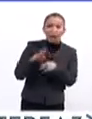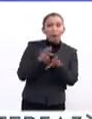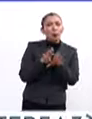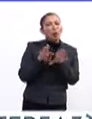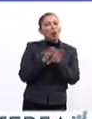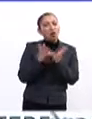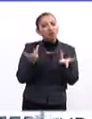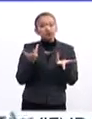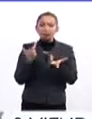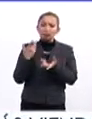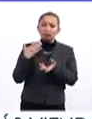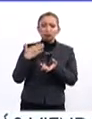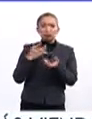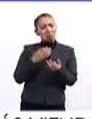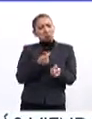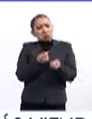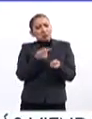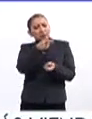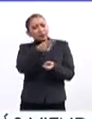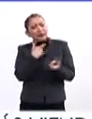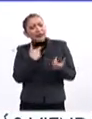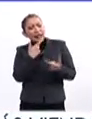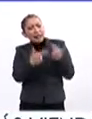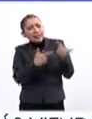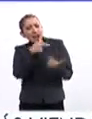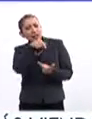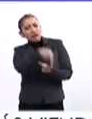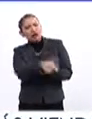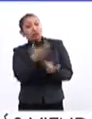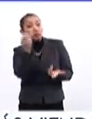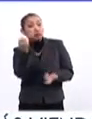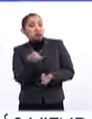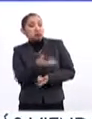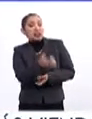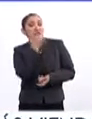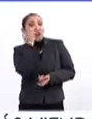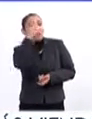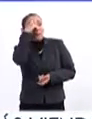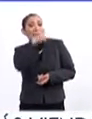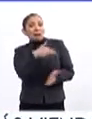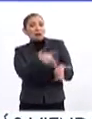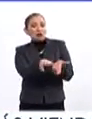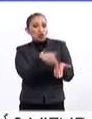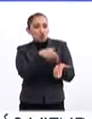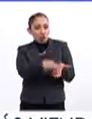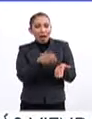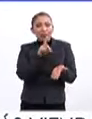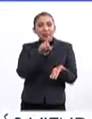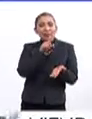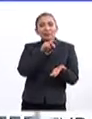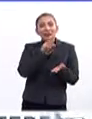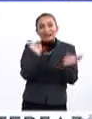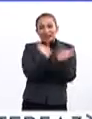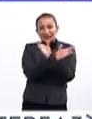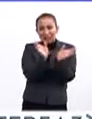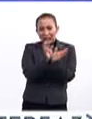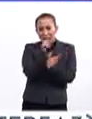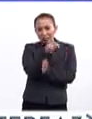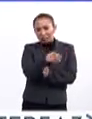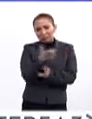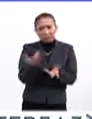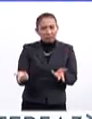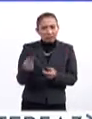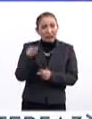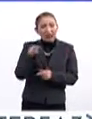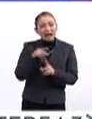poco a enfrentarse con la generación de la denominada Escuela Mexicana de Pintura, de David Alfaro Siqueiros, y,